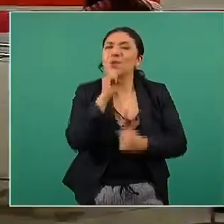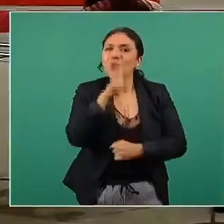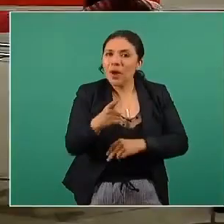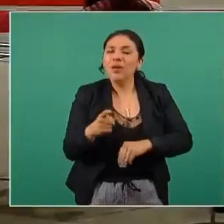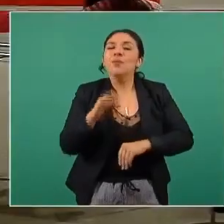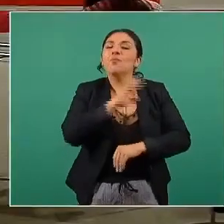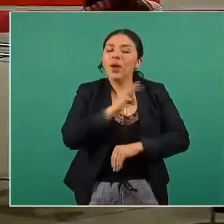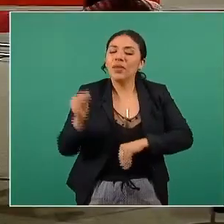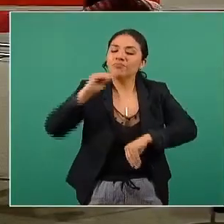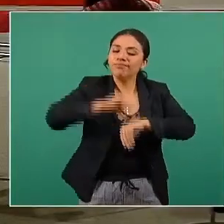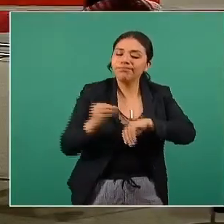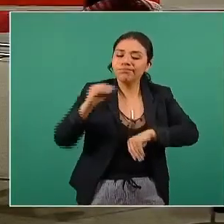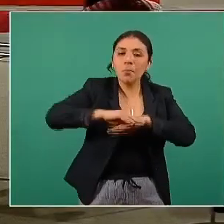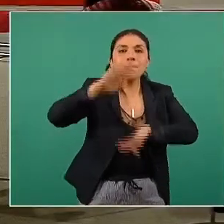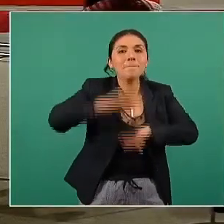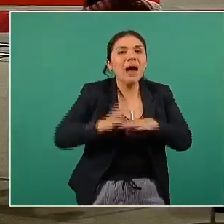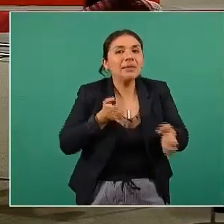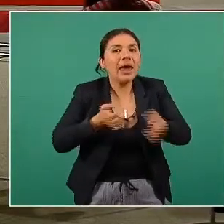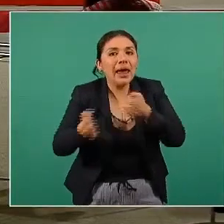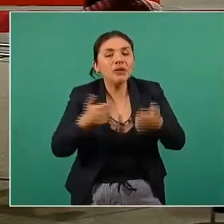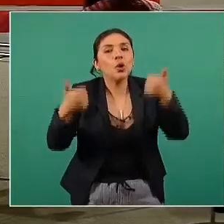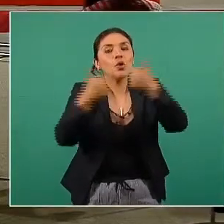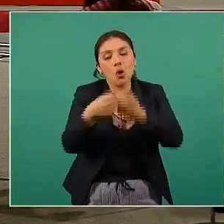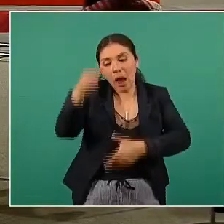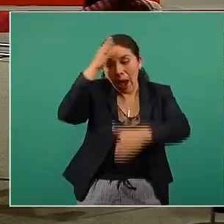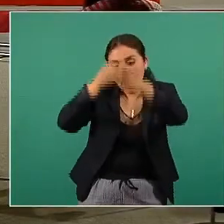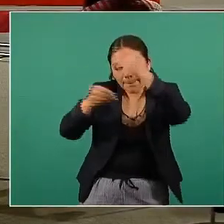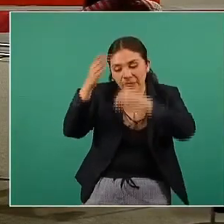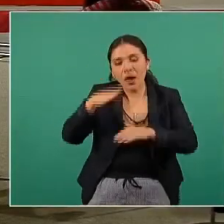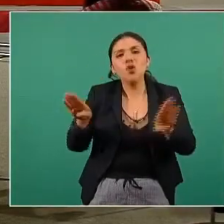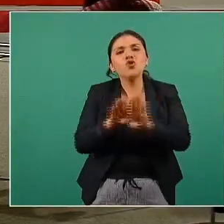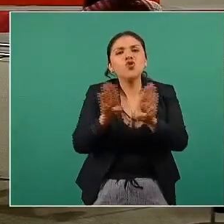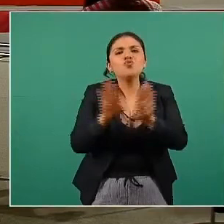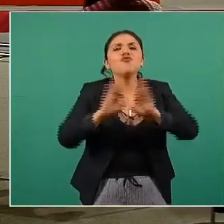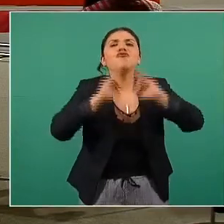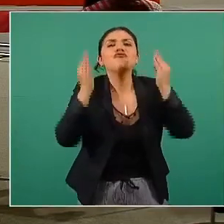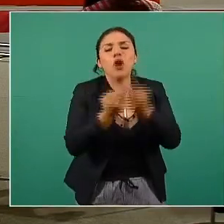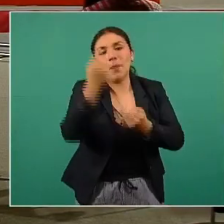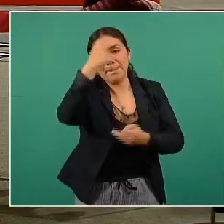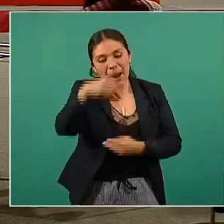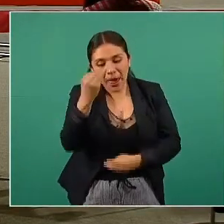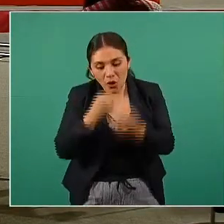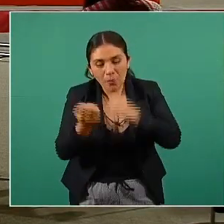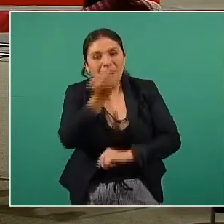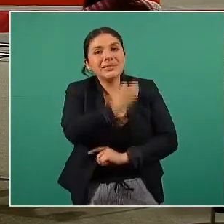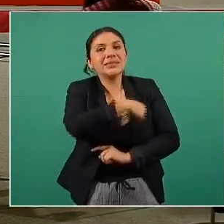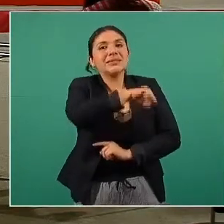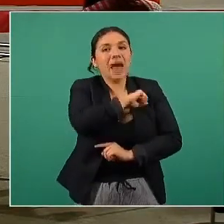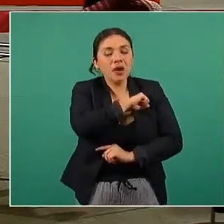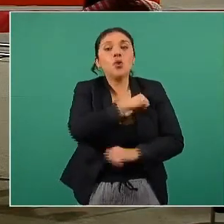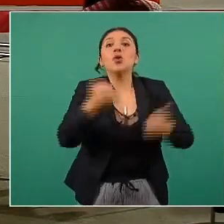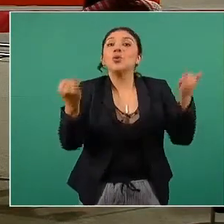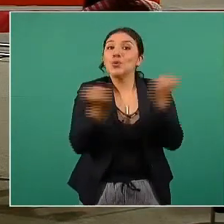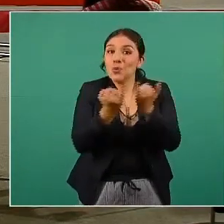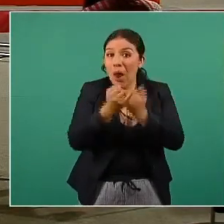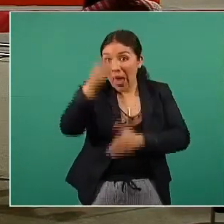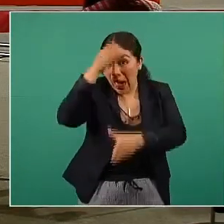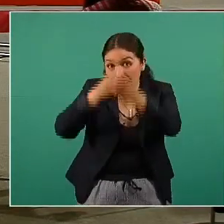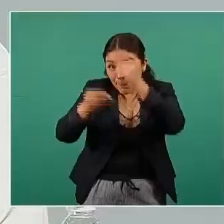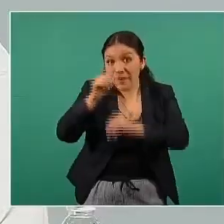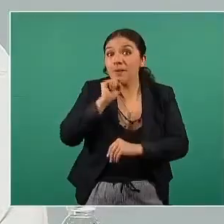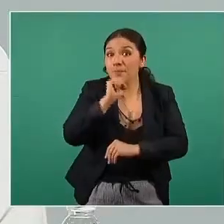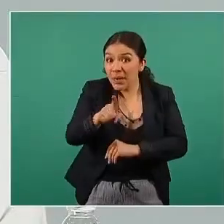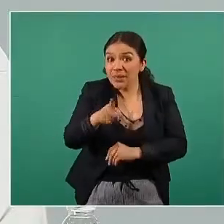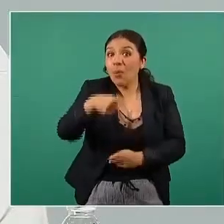sumando minutos de actividad física ir aprendiendo mejores formas de comer aprender ahí también ahí